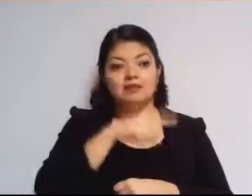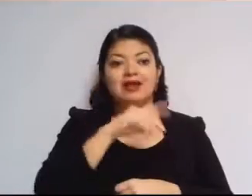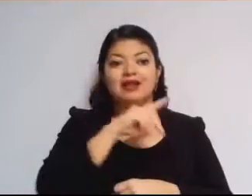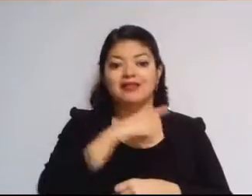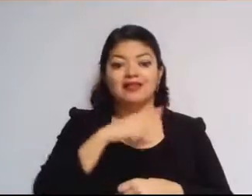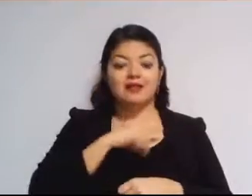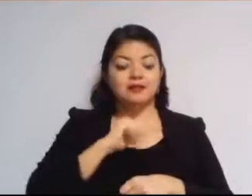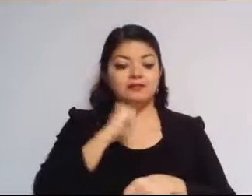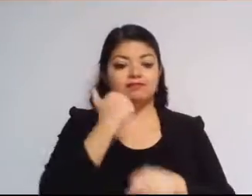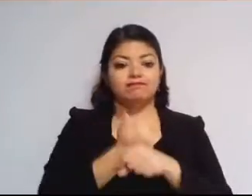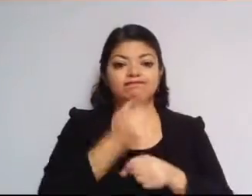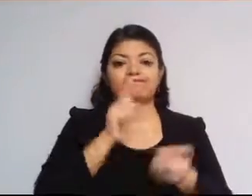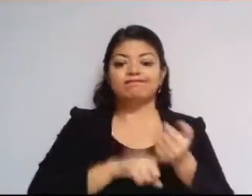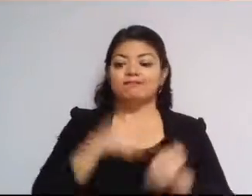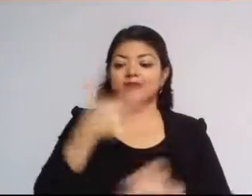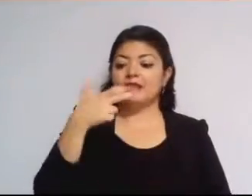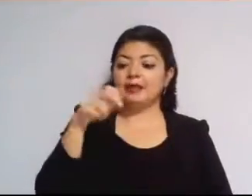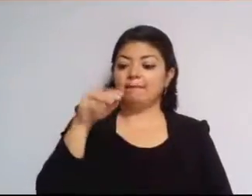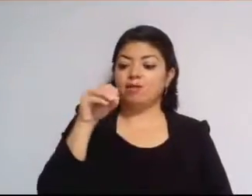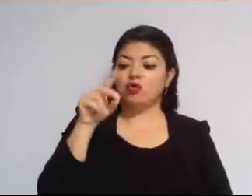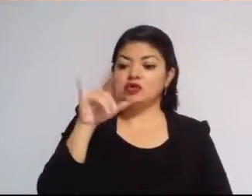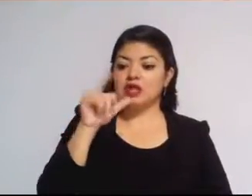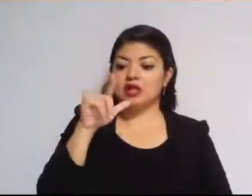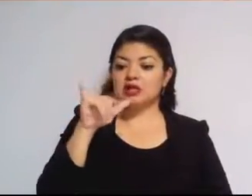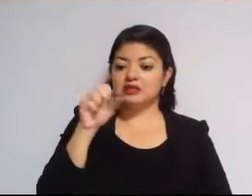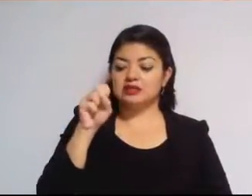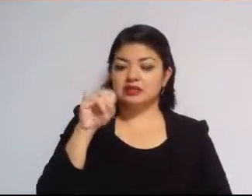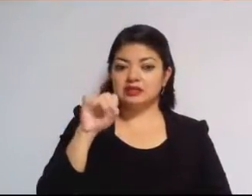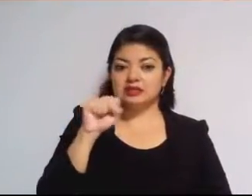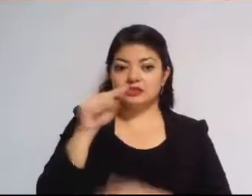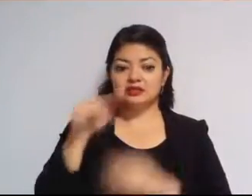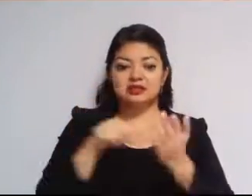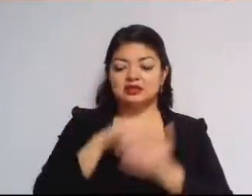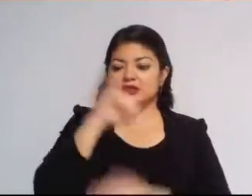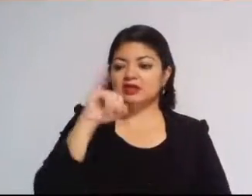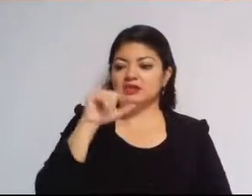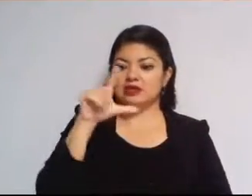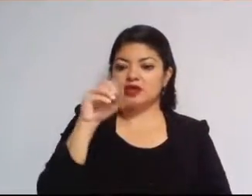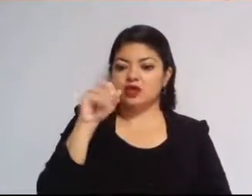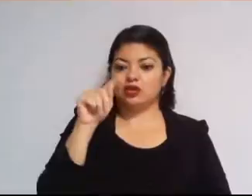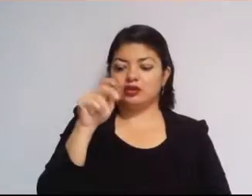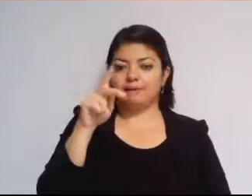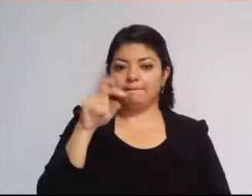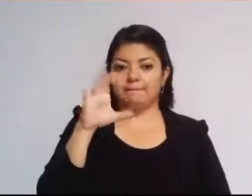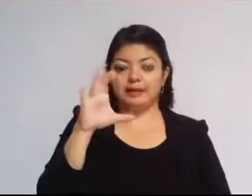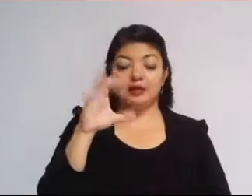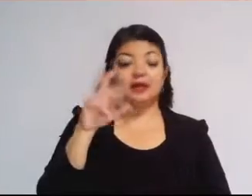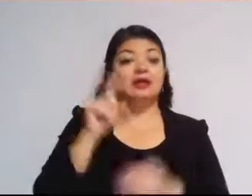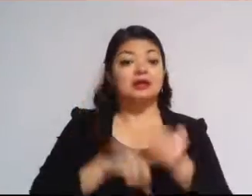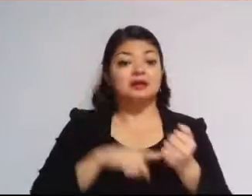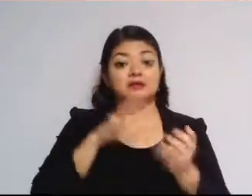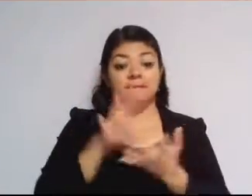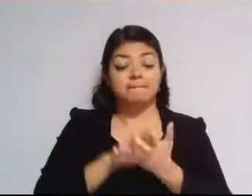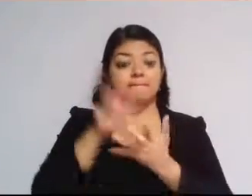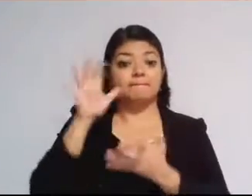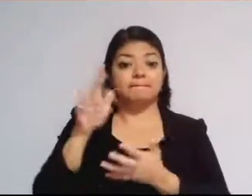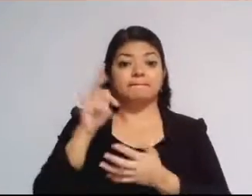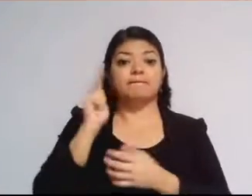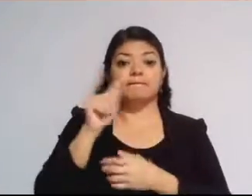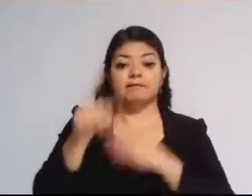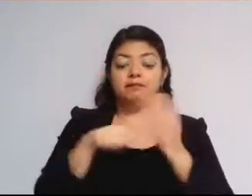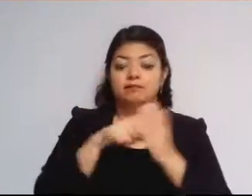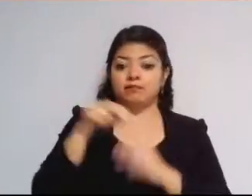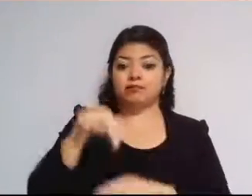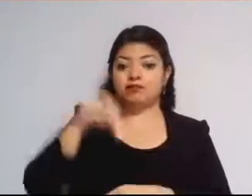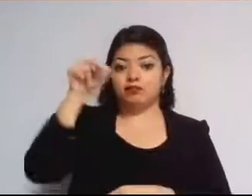unidad de hemodiálisis en el Hospital General de Gilotepec que representa gran parte y la gran mayoría de la zona norte del